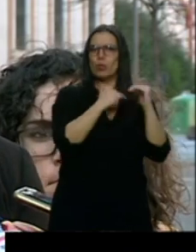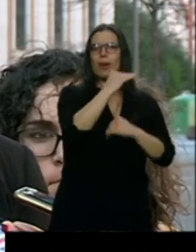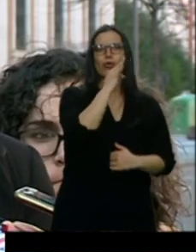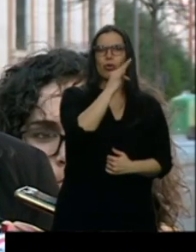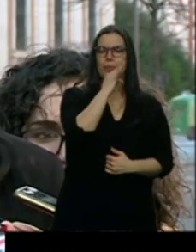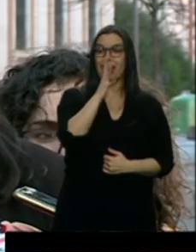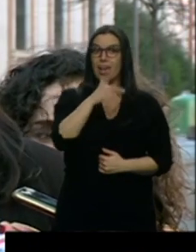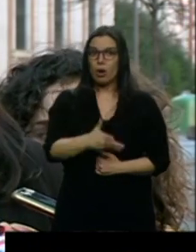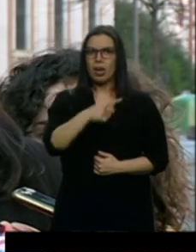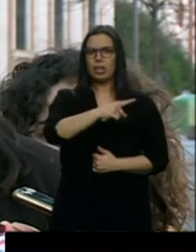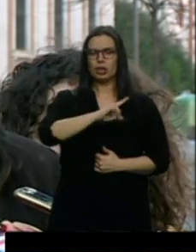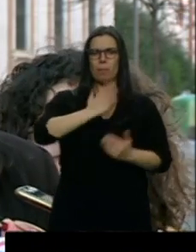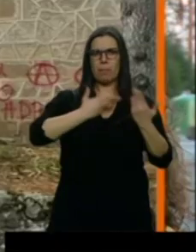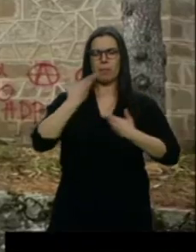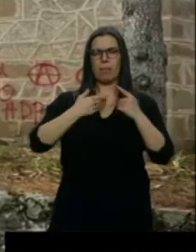merecían.